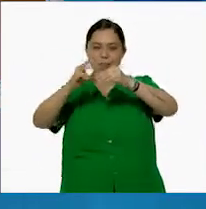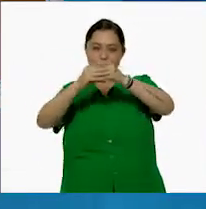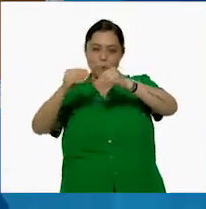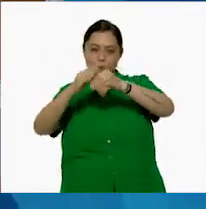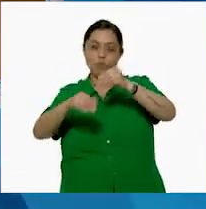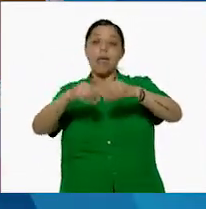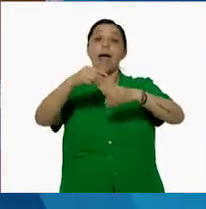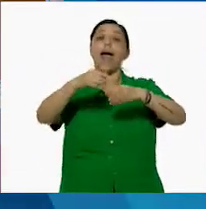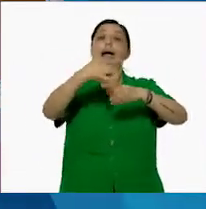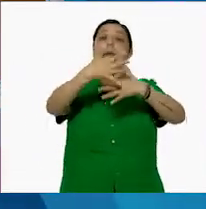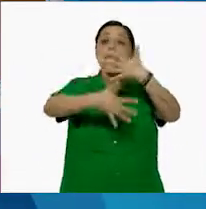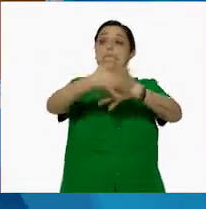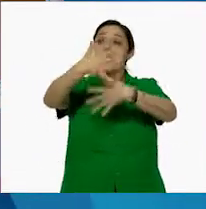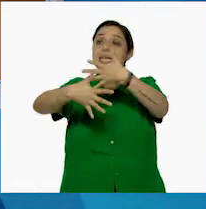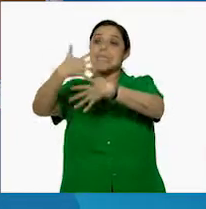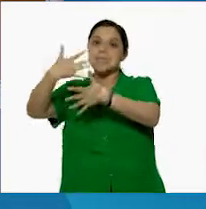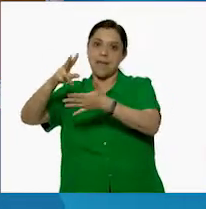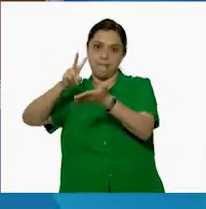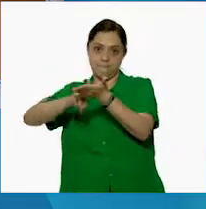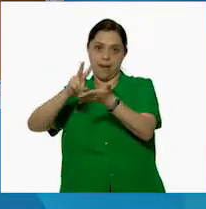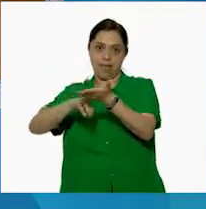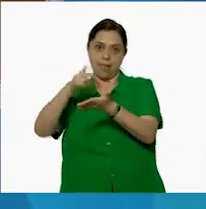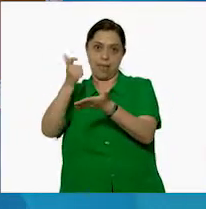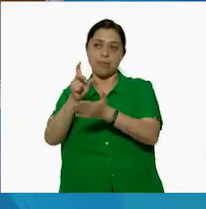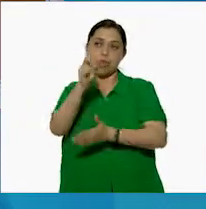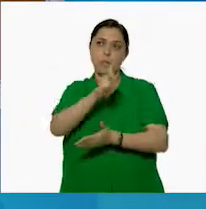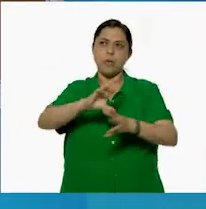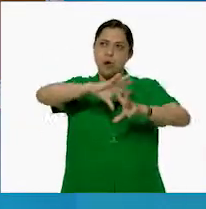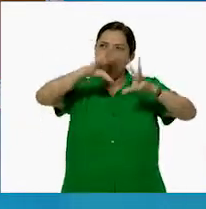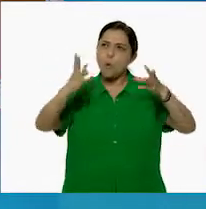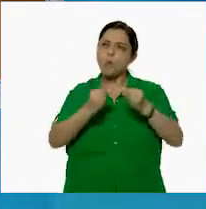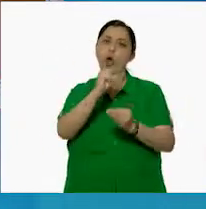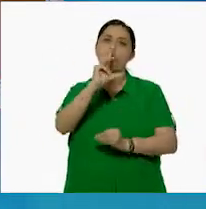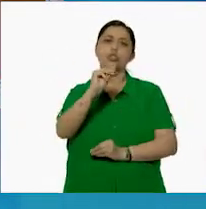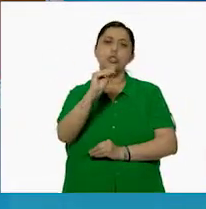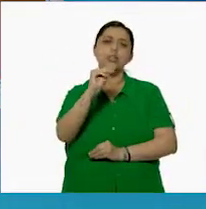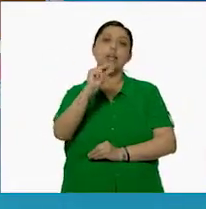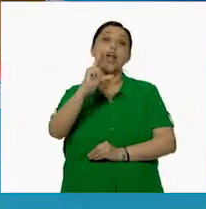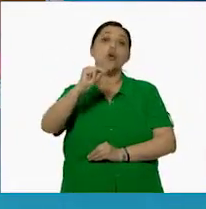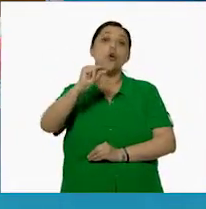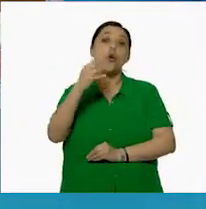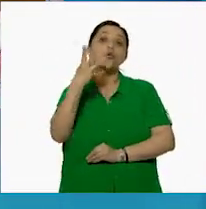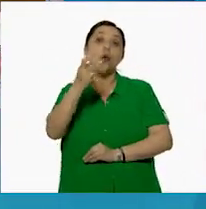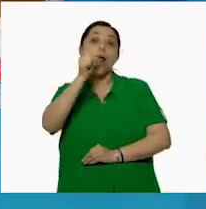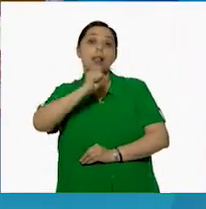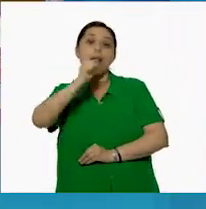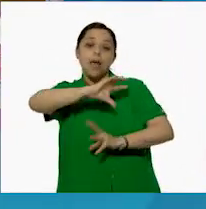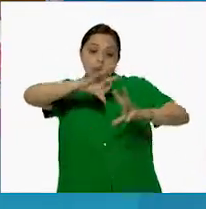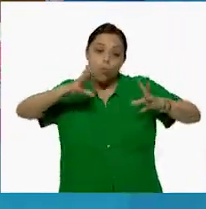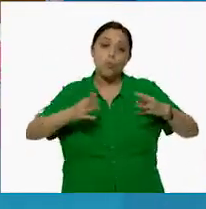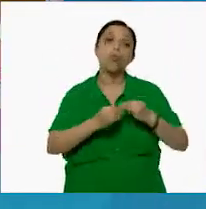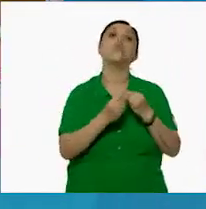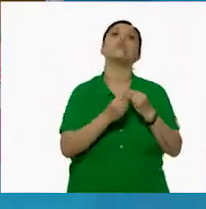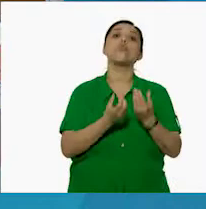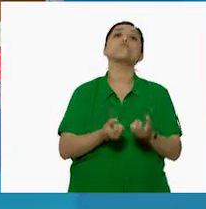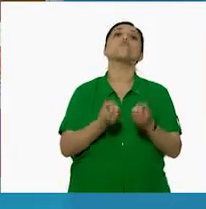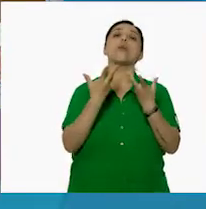pesos cada uno. Si el domingo vendieron 84 helados, ¿cuánto dinero juntaron? ¡Listo para una carrera!